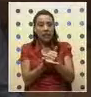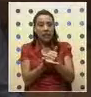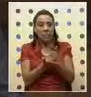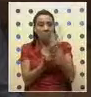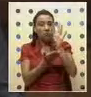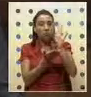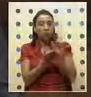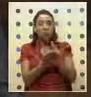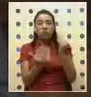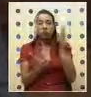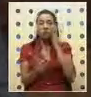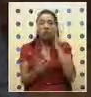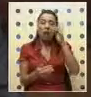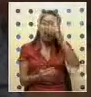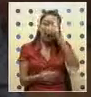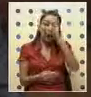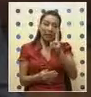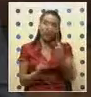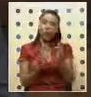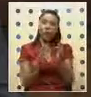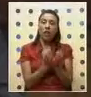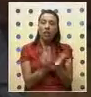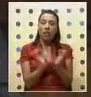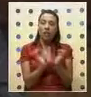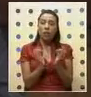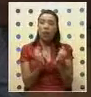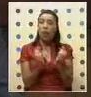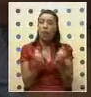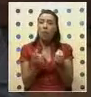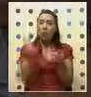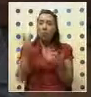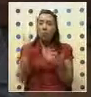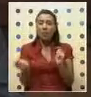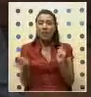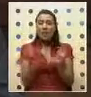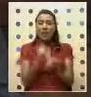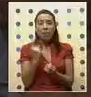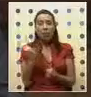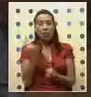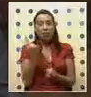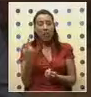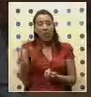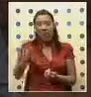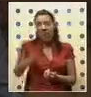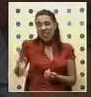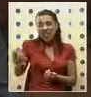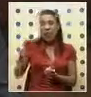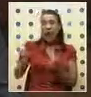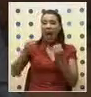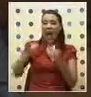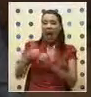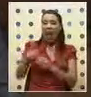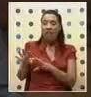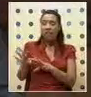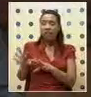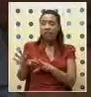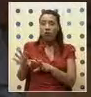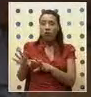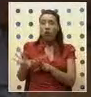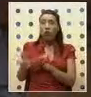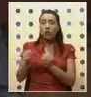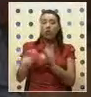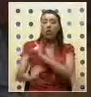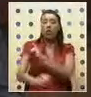un referente empático, respetuoso e íntegro. ¿Cómo puede alguien transformar la soledad, el desprecio del otro, el abandono, en